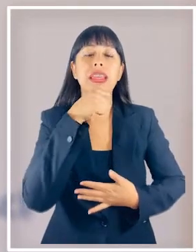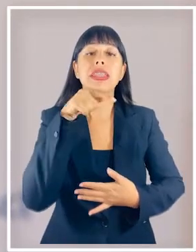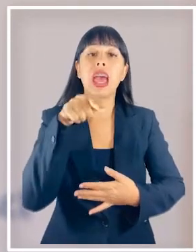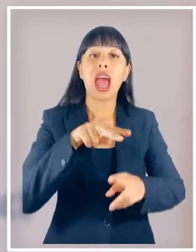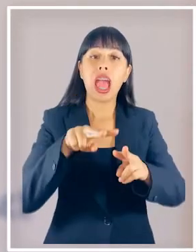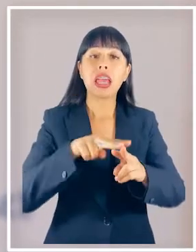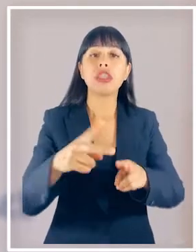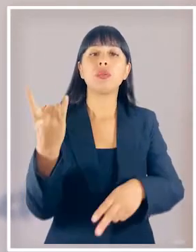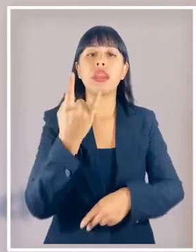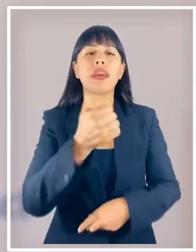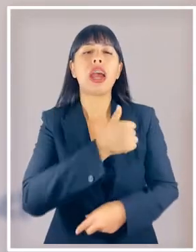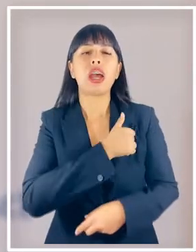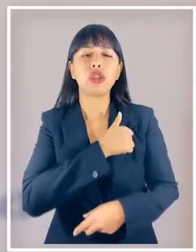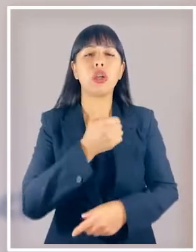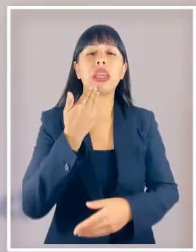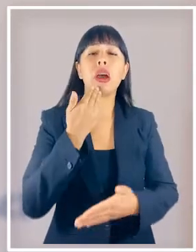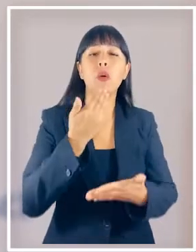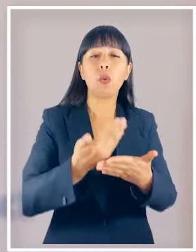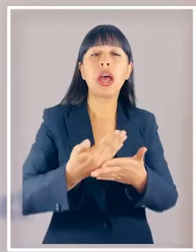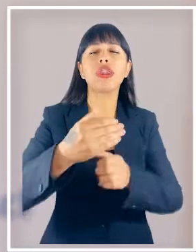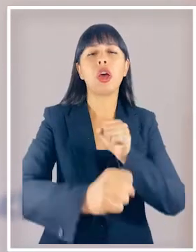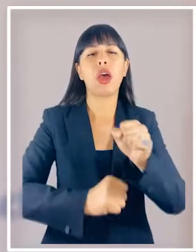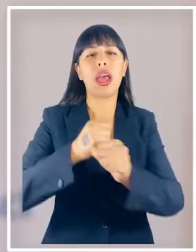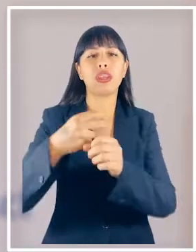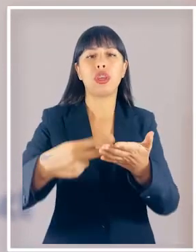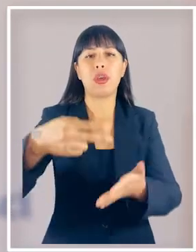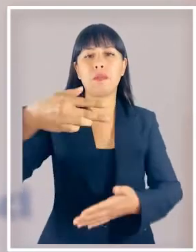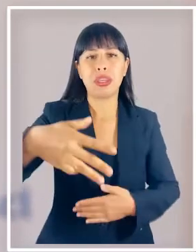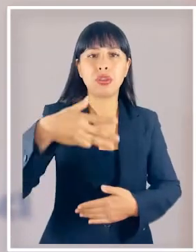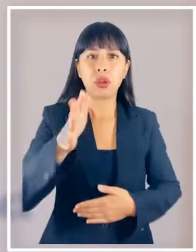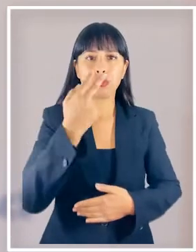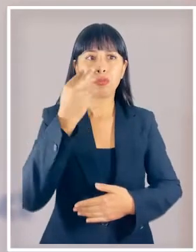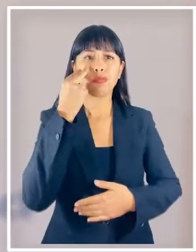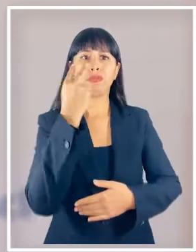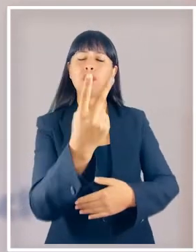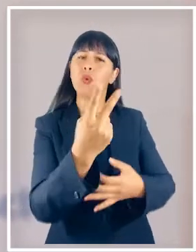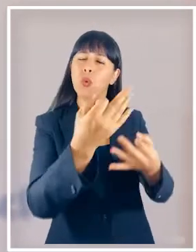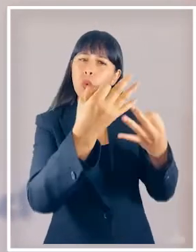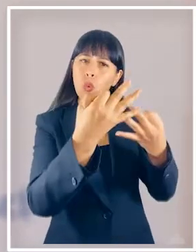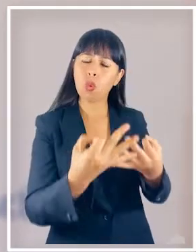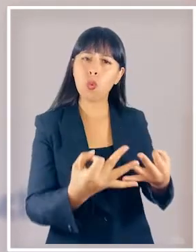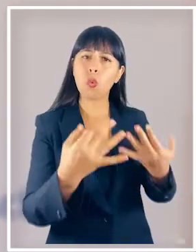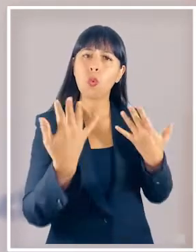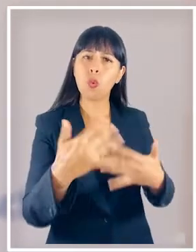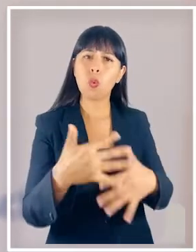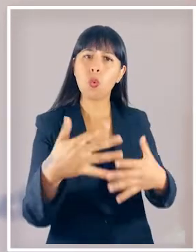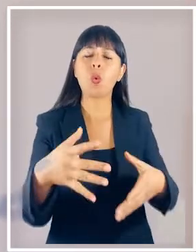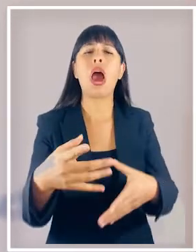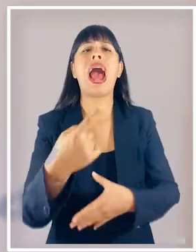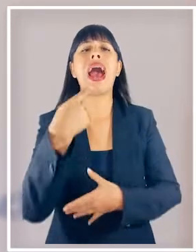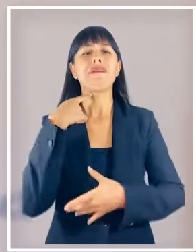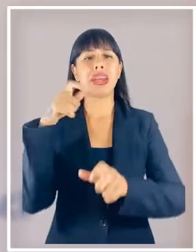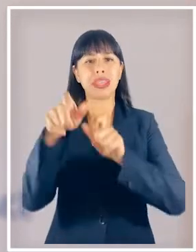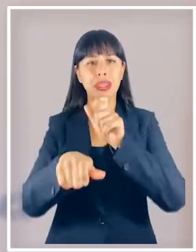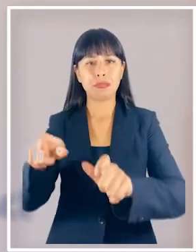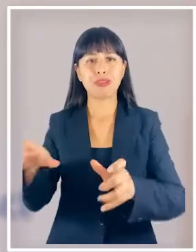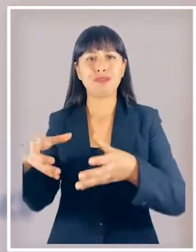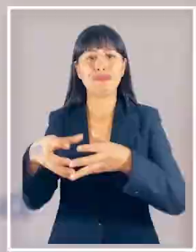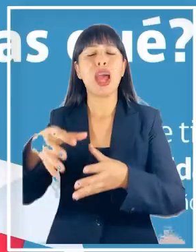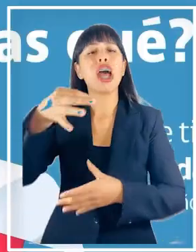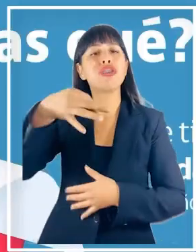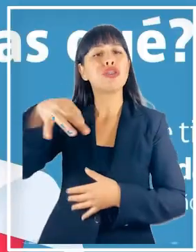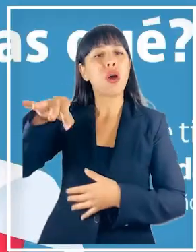Católica de Chile en el año 2019 donde podremos observar cómo la soledad afecta a este grupo de la población